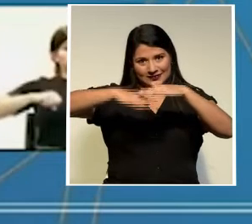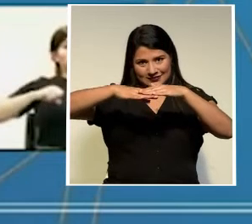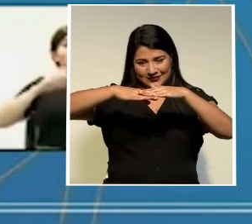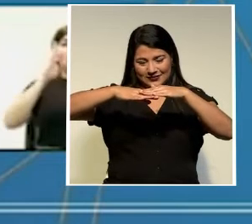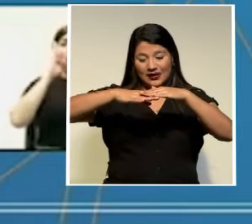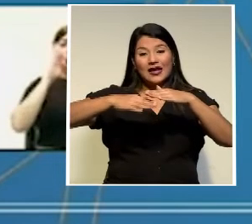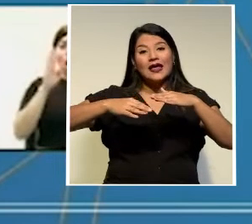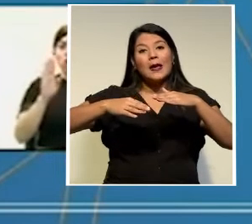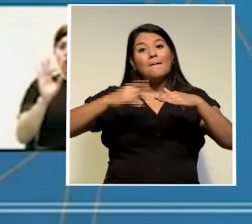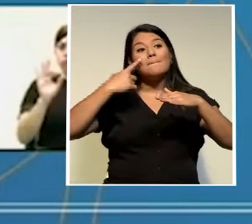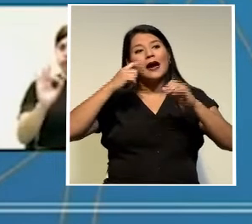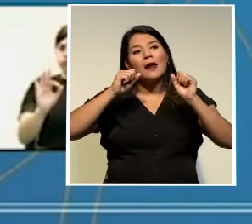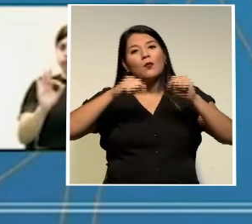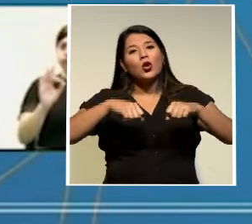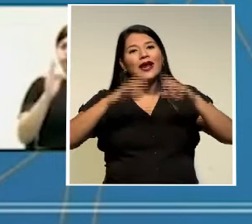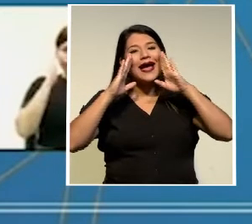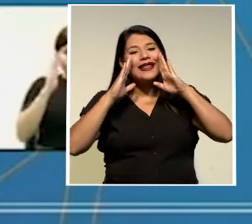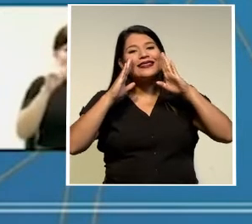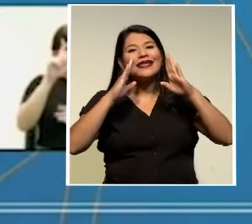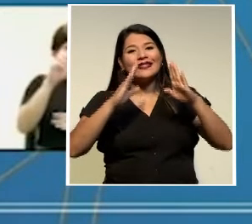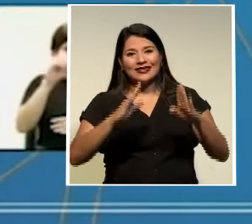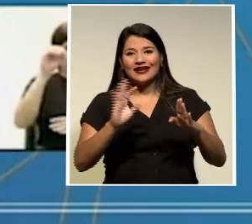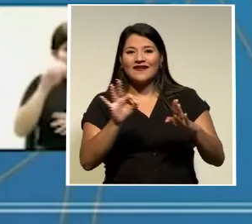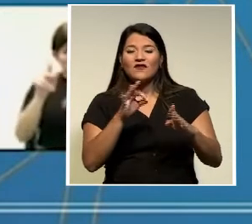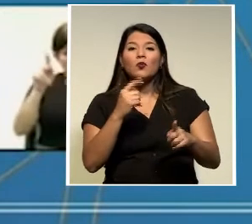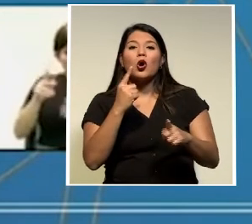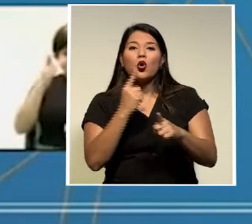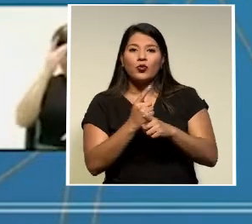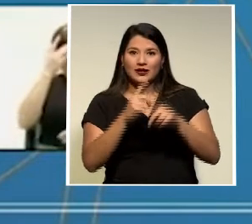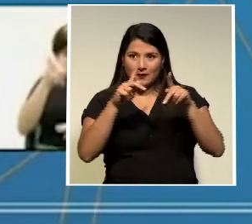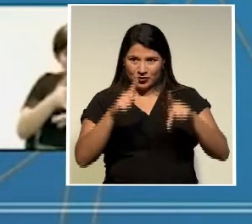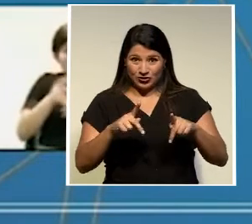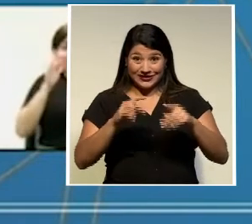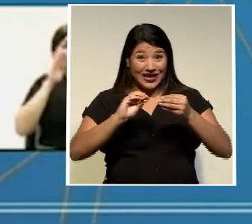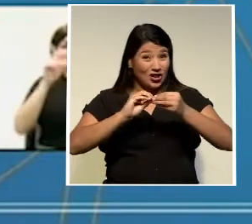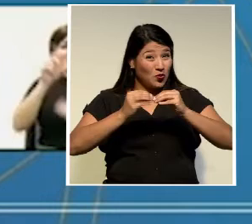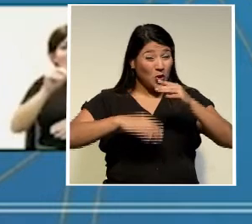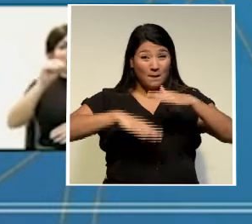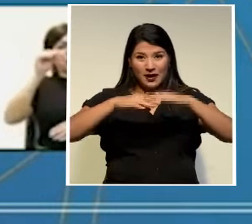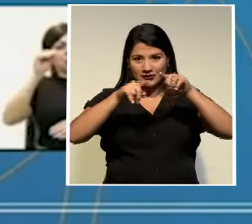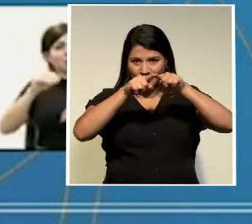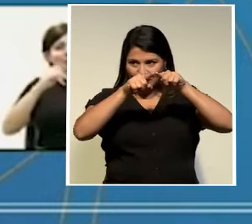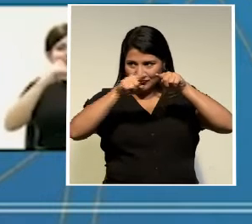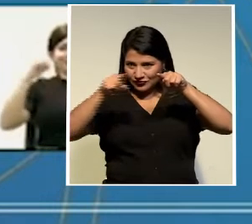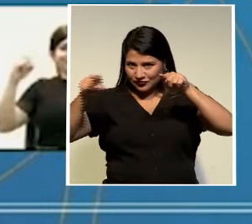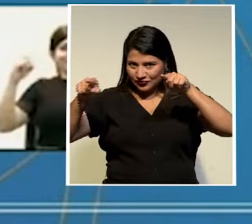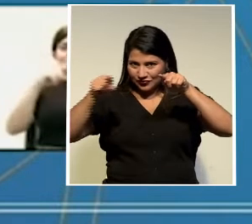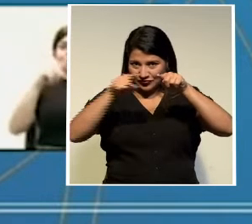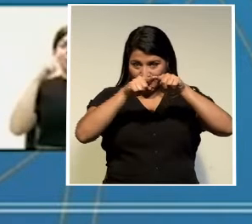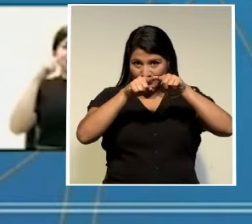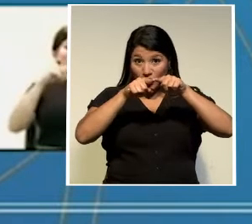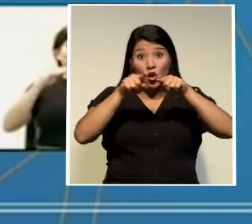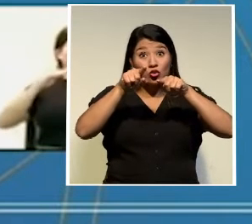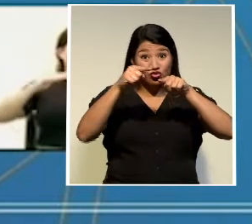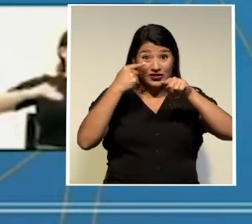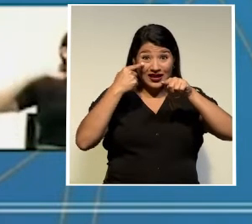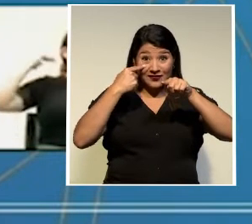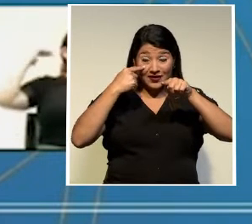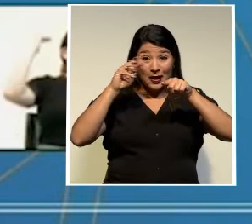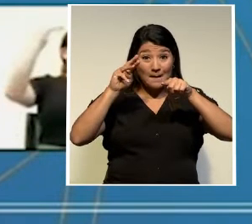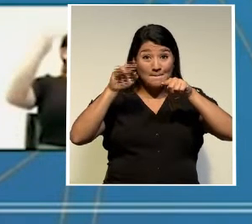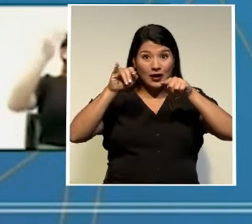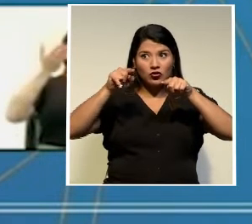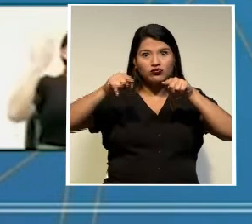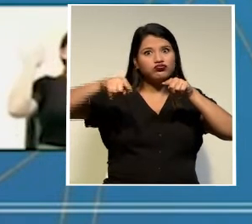adecuada de estos pacientes tan complejos como podemos ver ese umbral se sobrepasó en